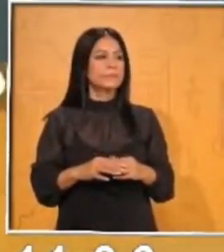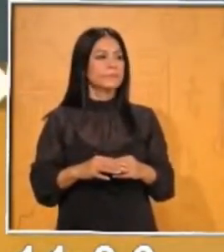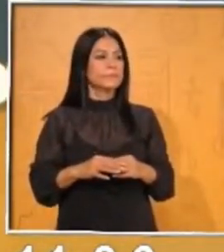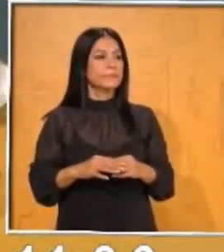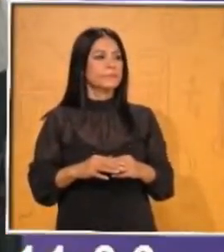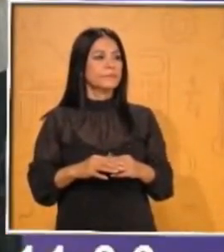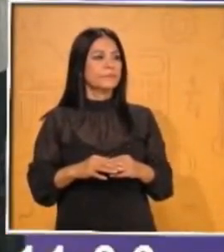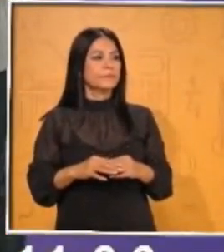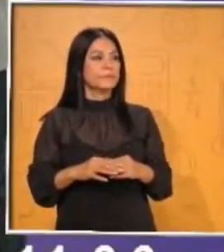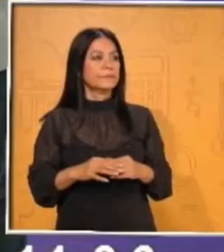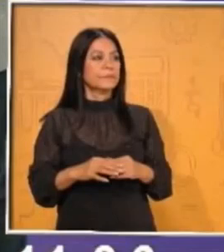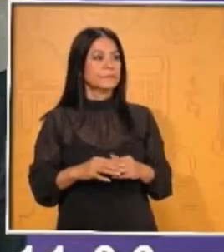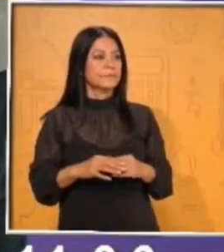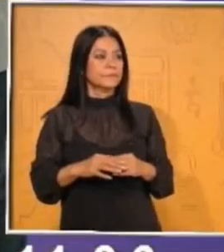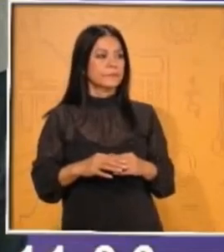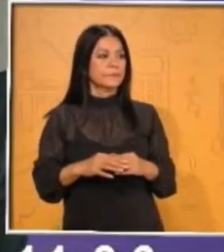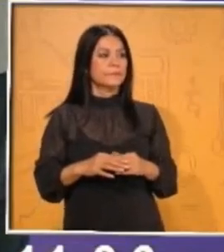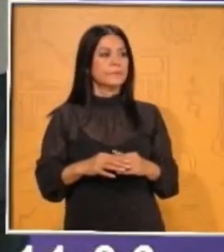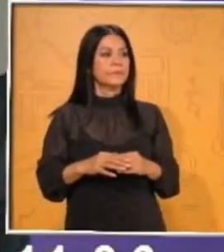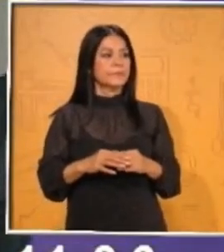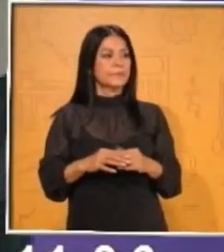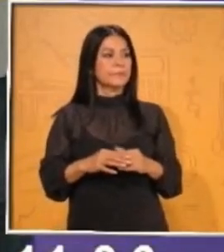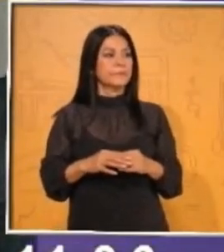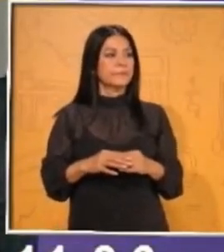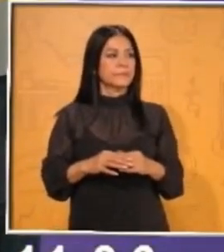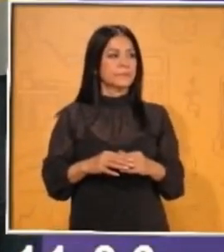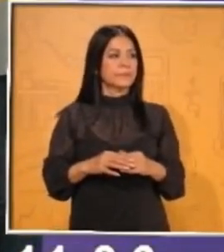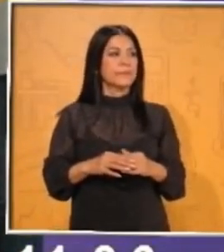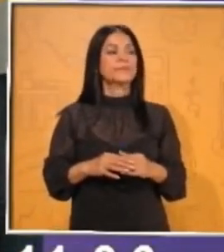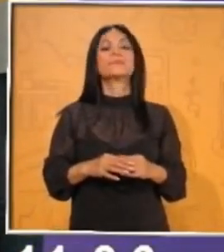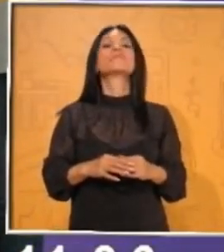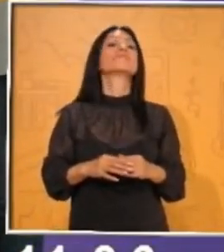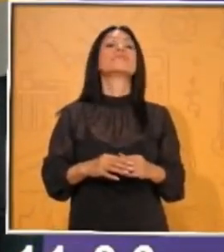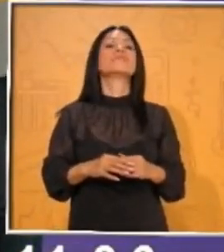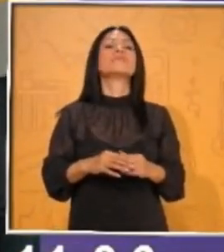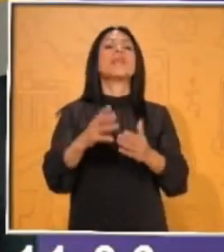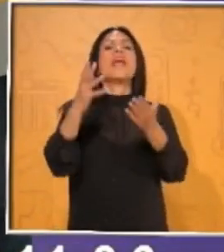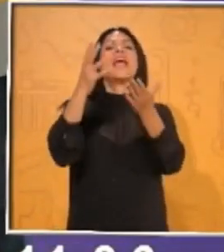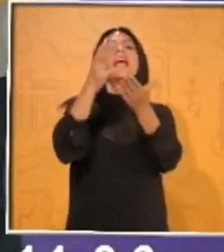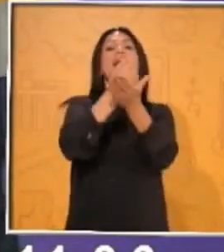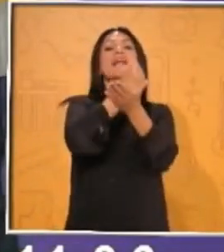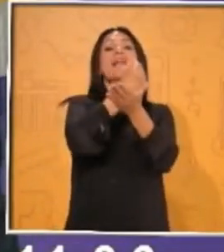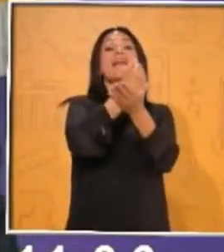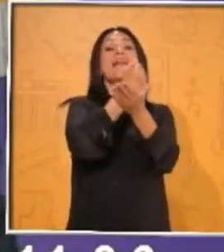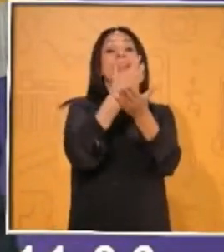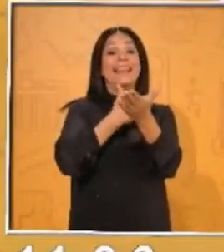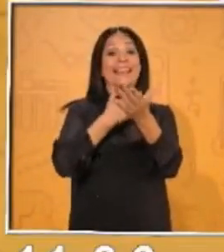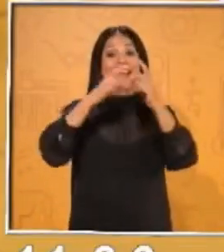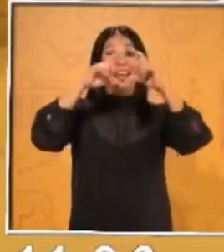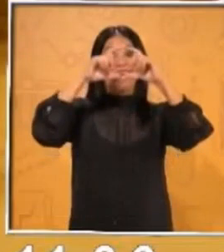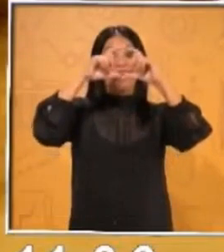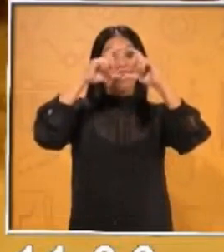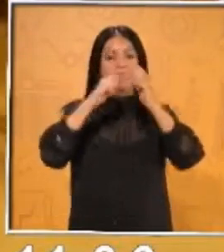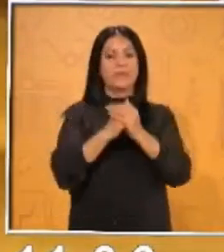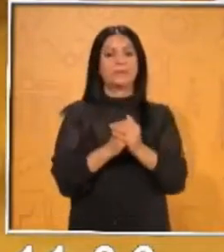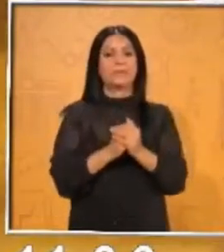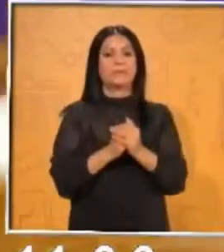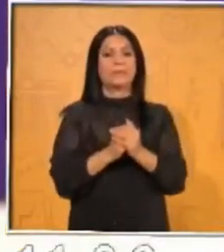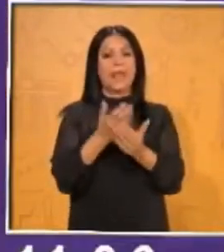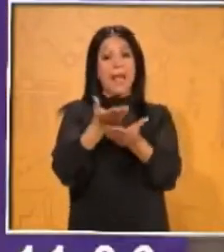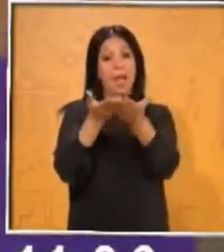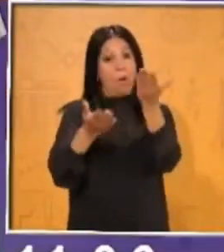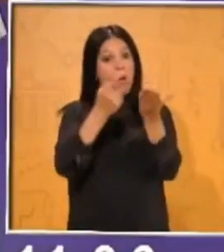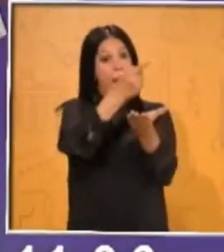decenas. Va a ganar el que primero cambie el cuadro grande. Siete. Siete.